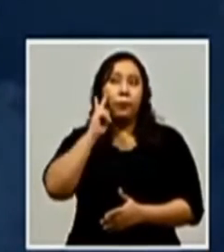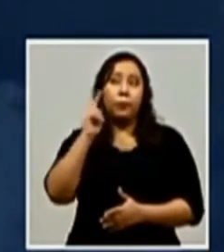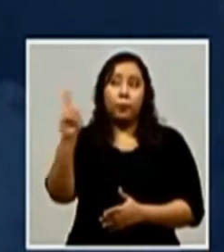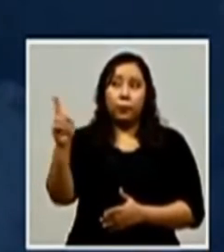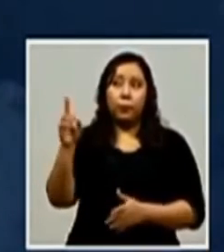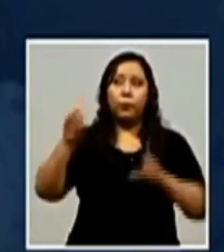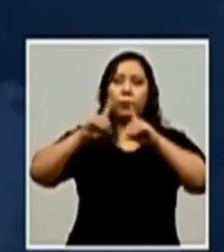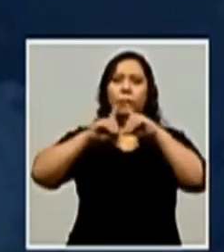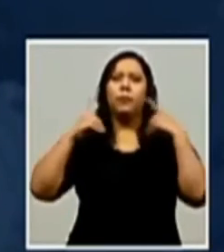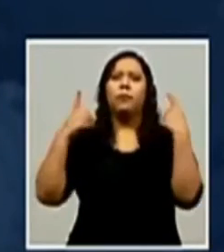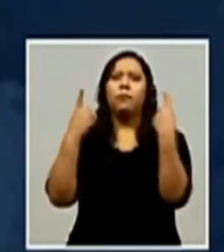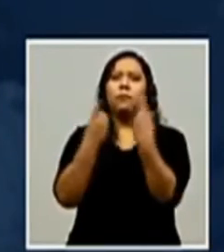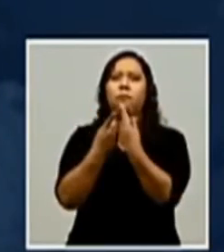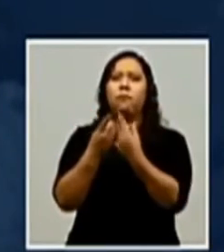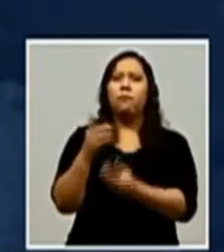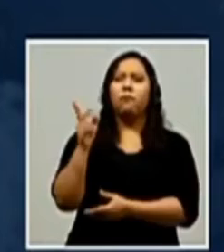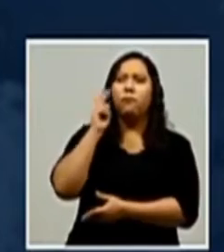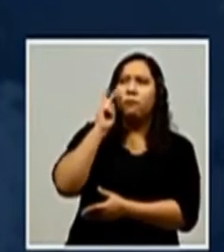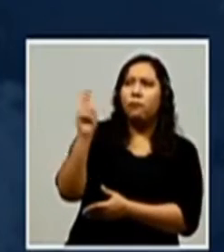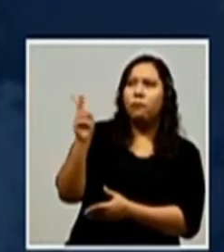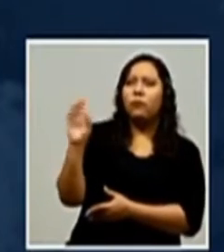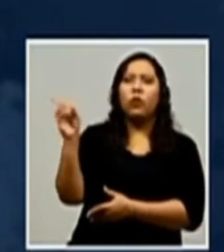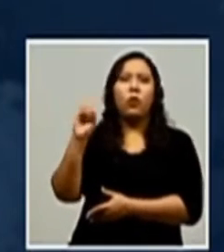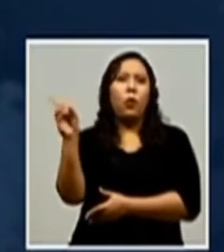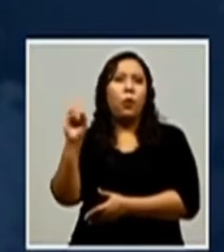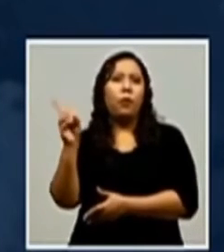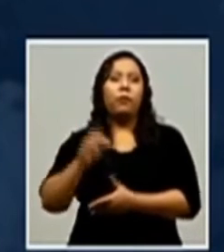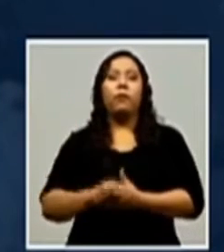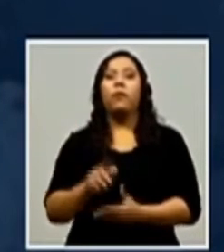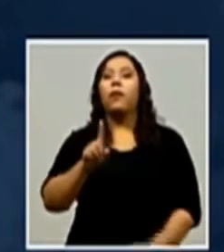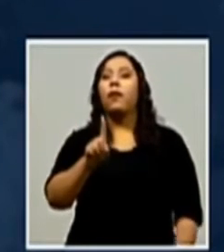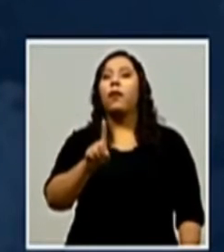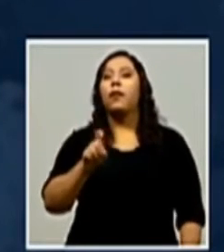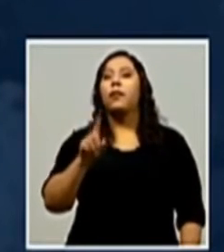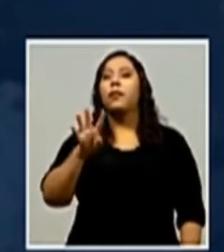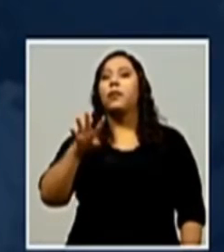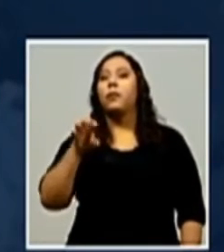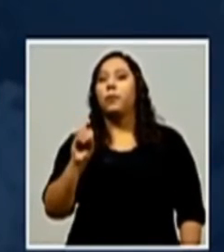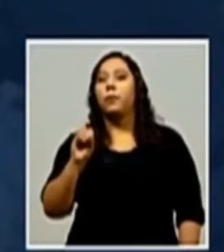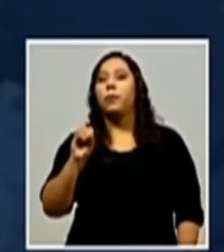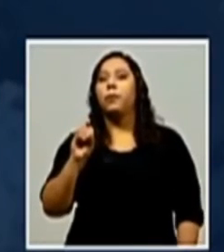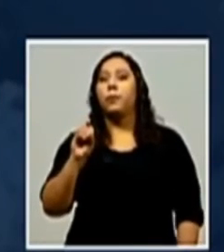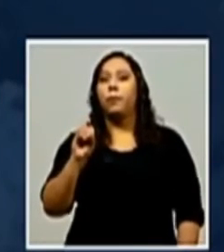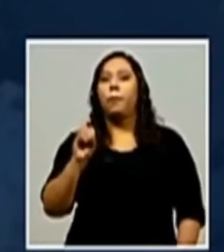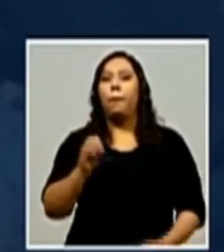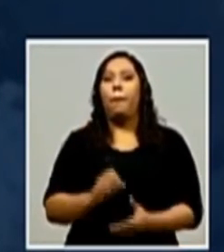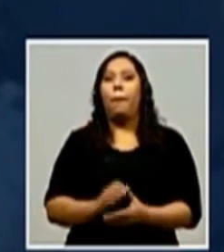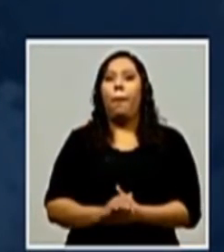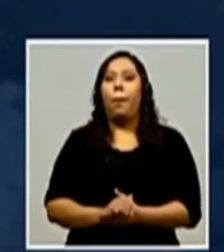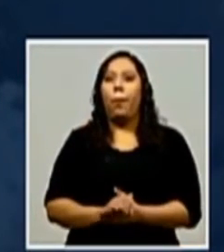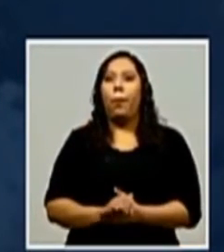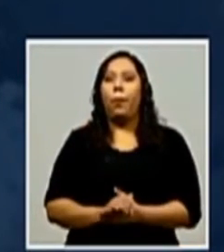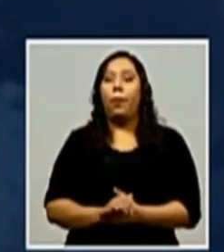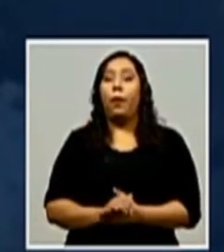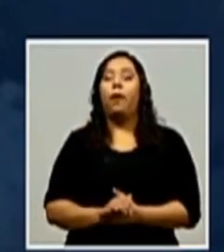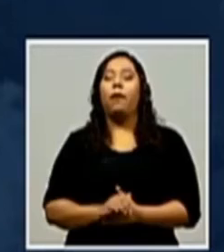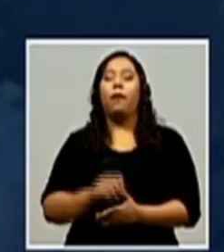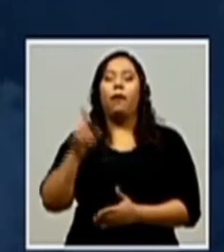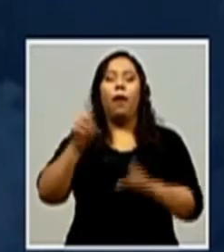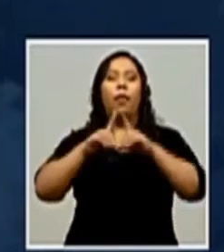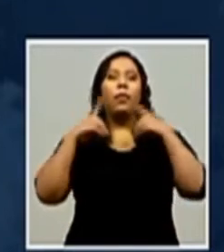de dónde corresponden estos nuevos casos. 140 son del municipio del